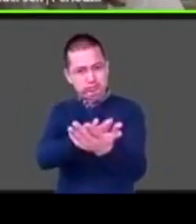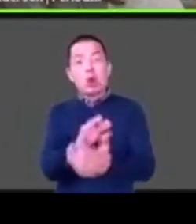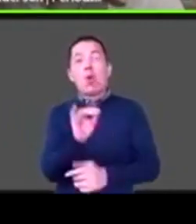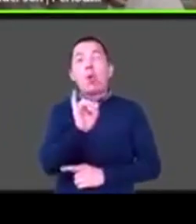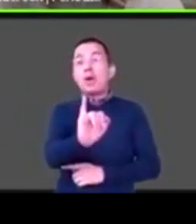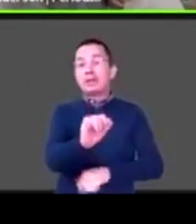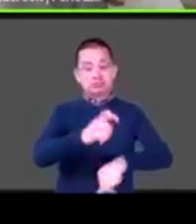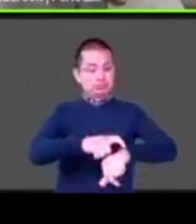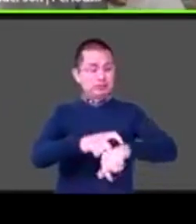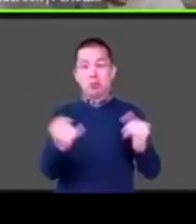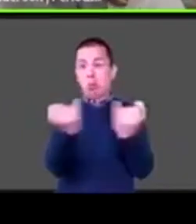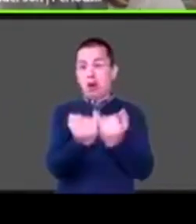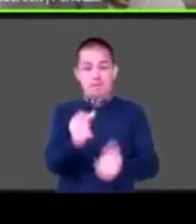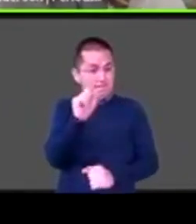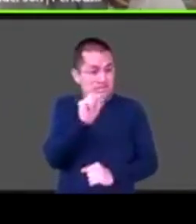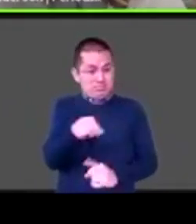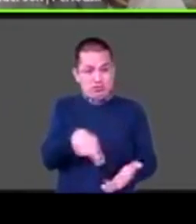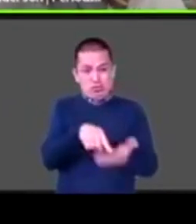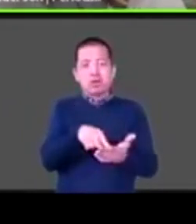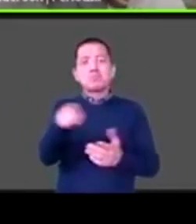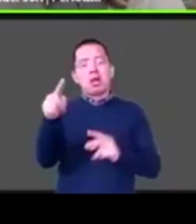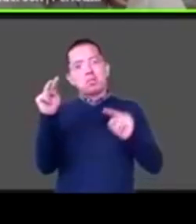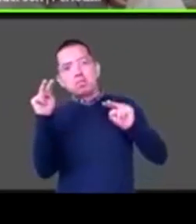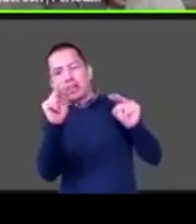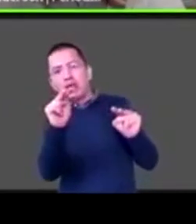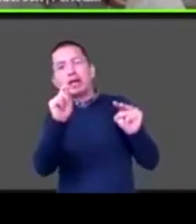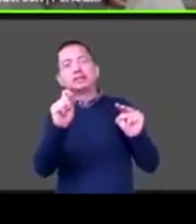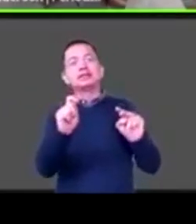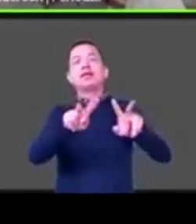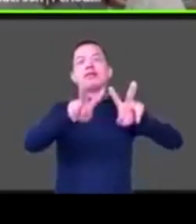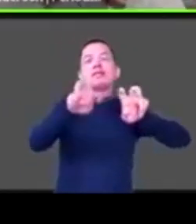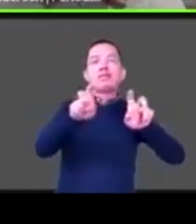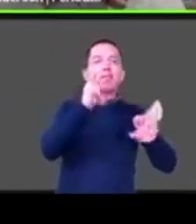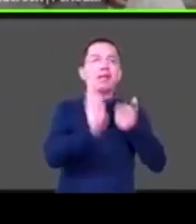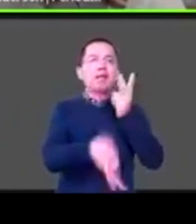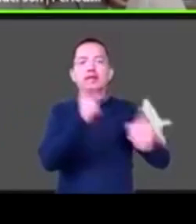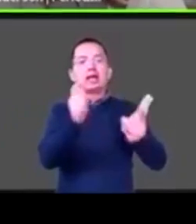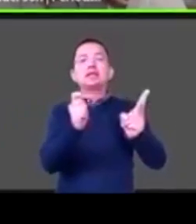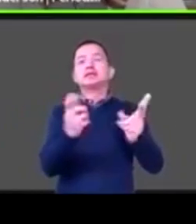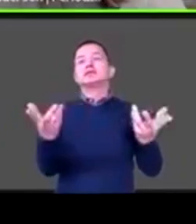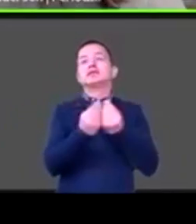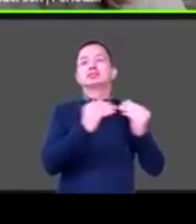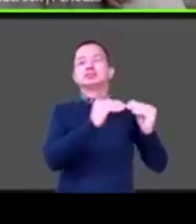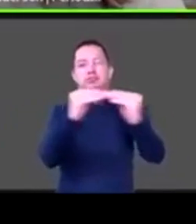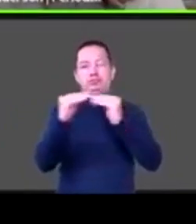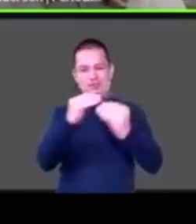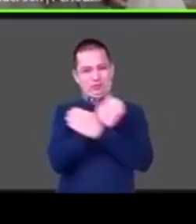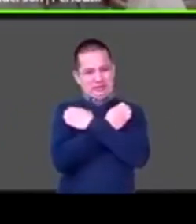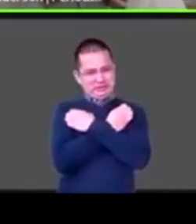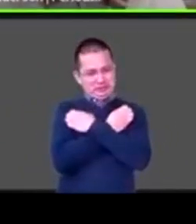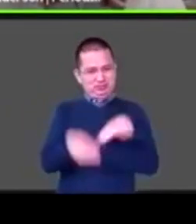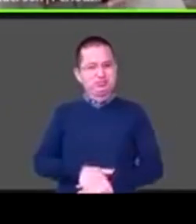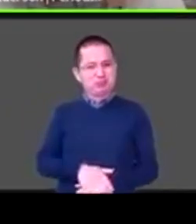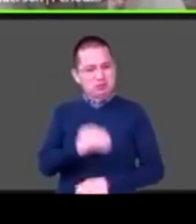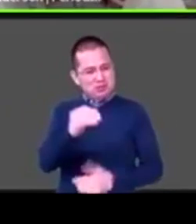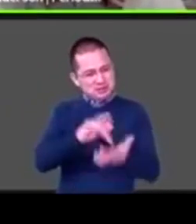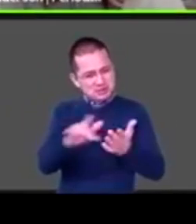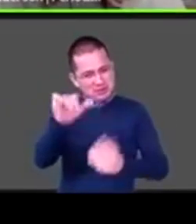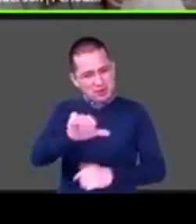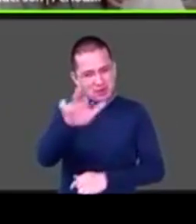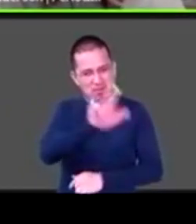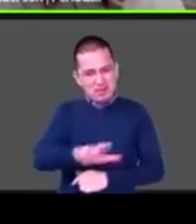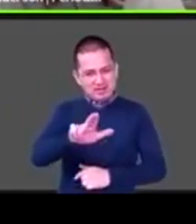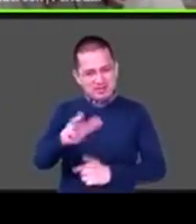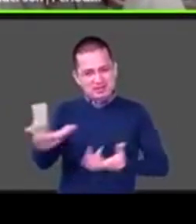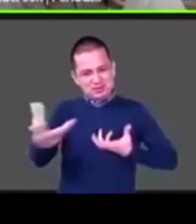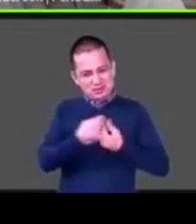hora por este mismo canal van a poder ver el próximo conversatorio sobre educación inclusiva muchas gracias por acompañarnos en este martes todo el material que